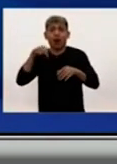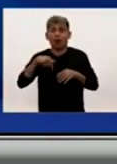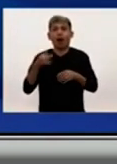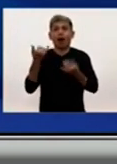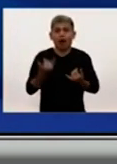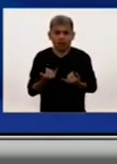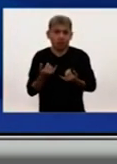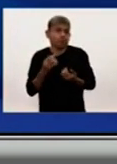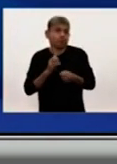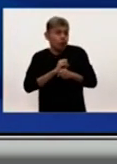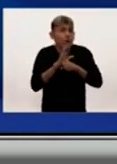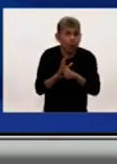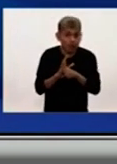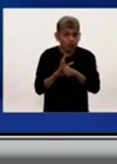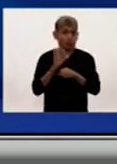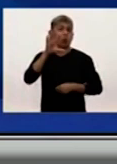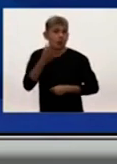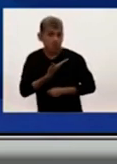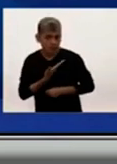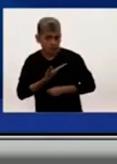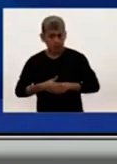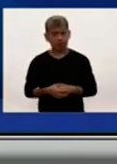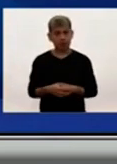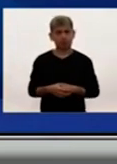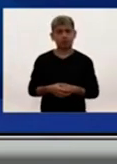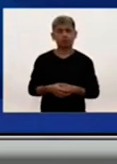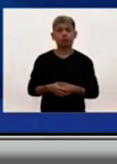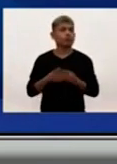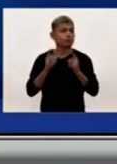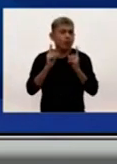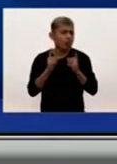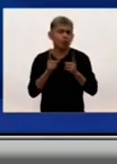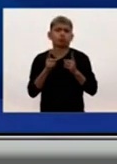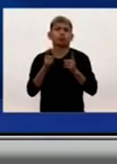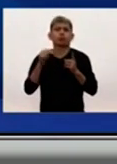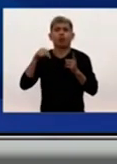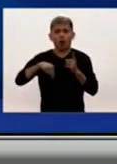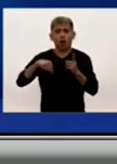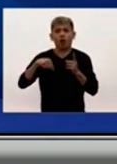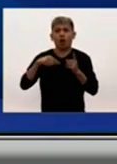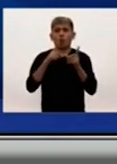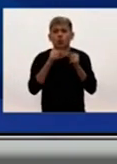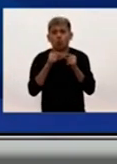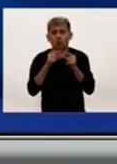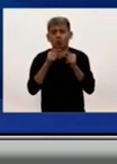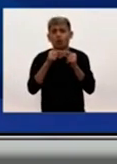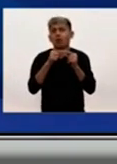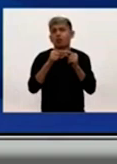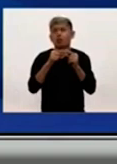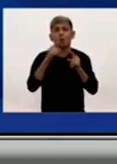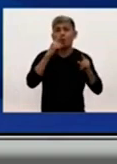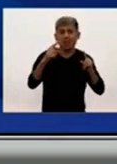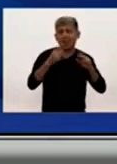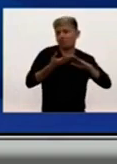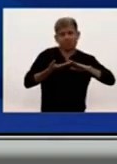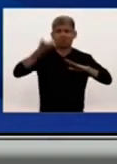acontecido en lo que hace a COVID-19 en la provincia de Santa Fe, continuamos con un número por encima de 1.000